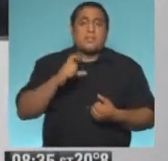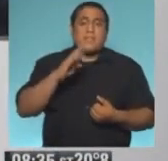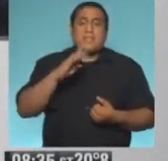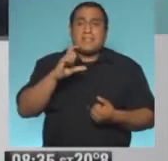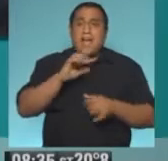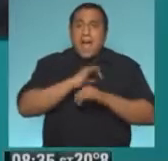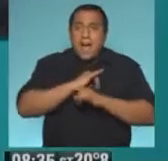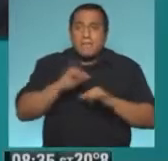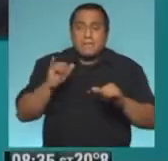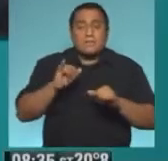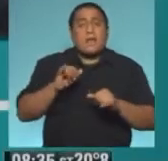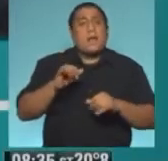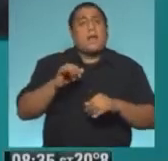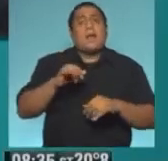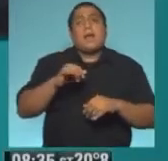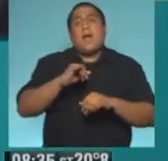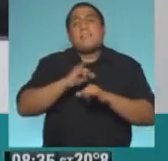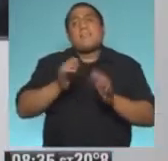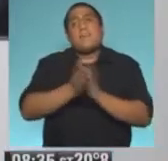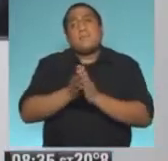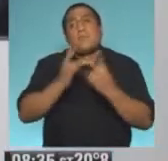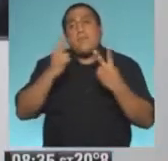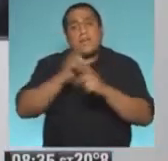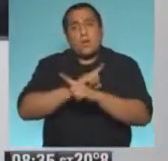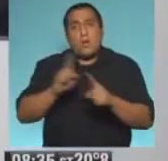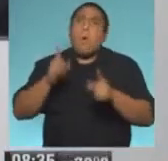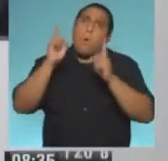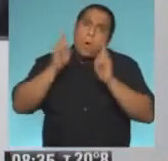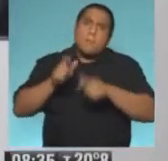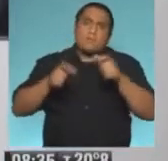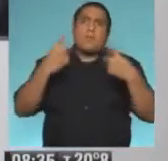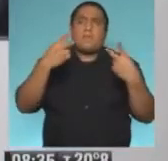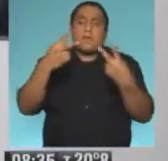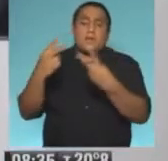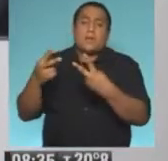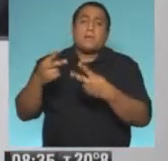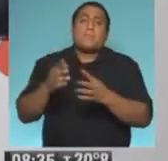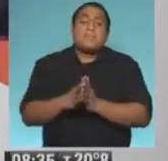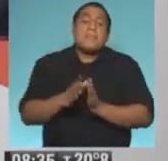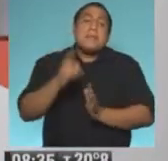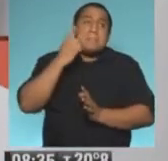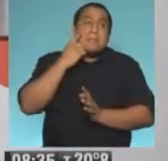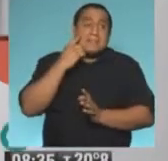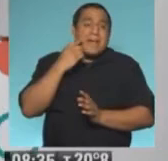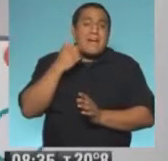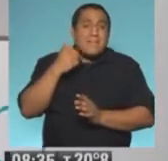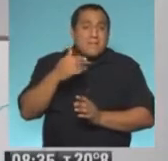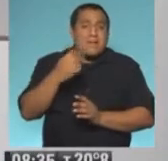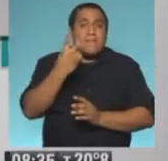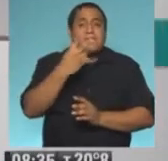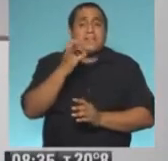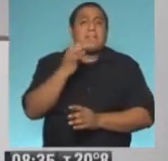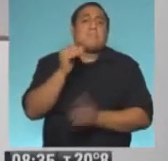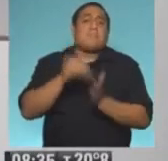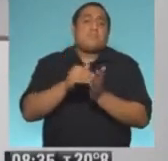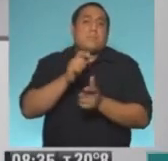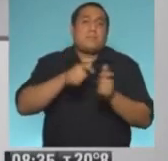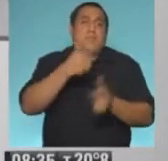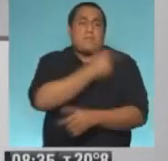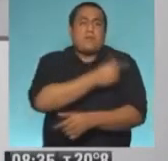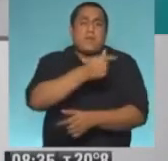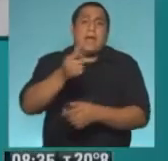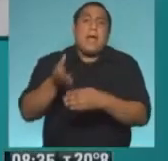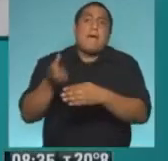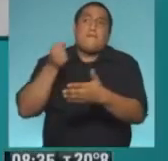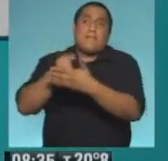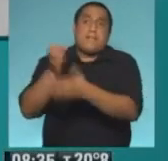han recomendado a los estadounidenses de no viajar. Se espera que puedan recibir algunas 20 millones de personas la vacuna antes del fin de